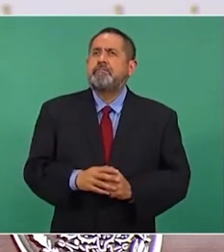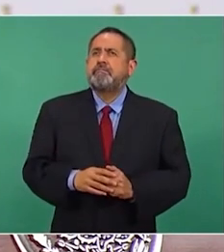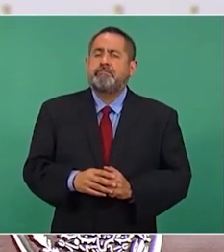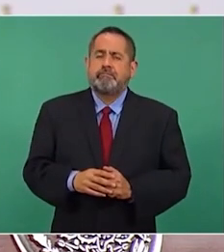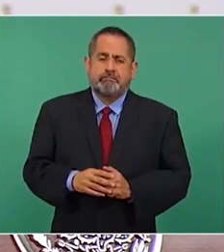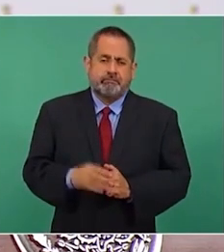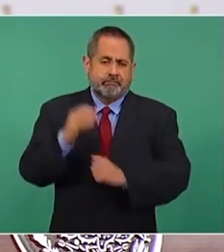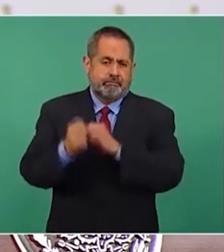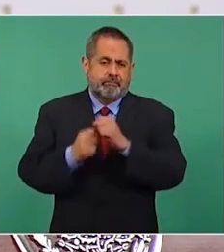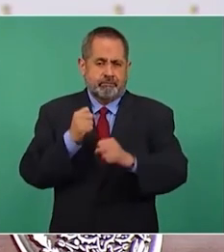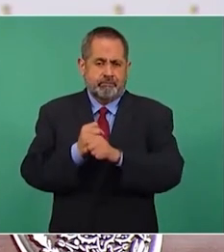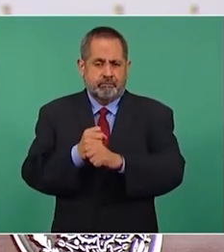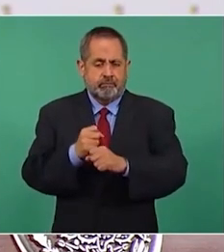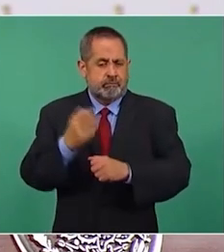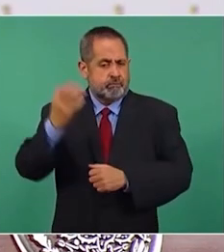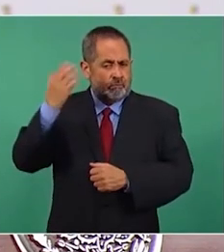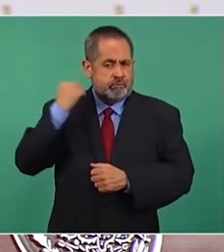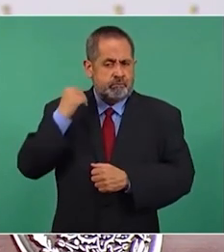2004